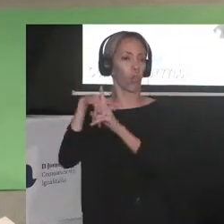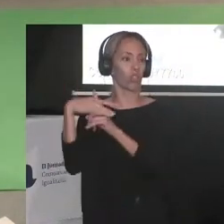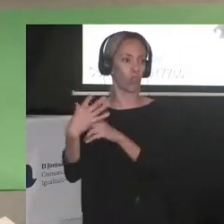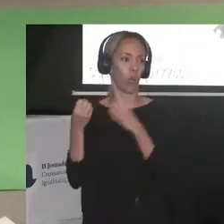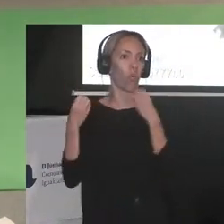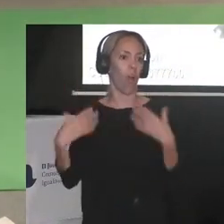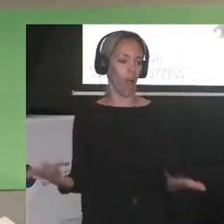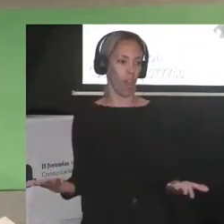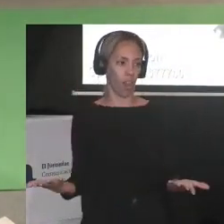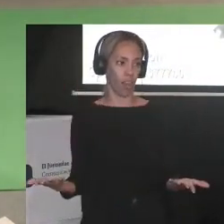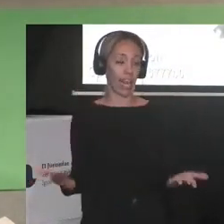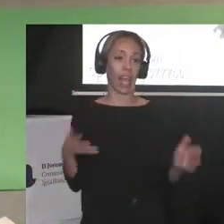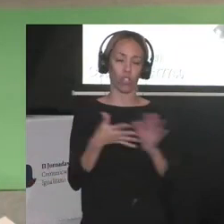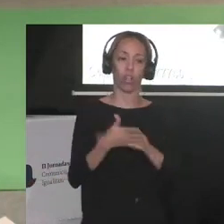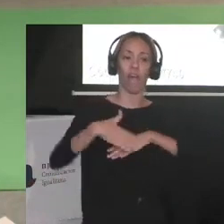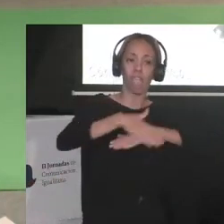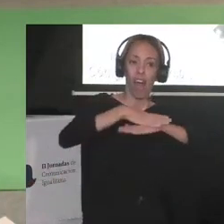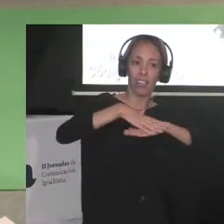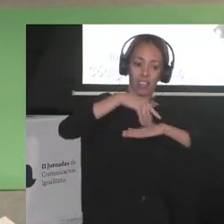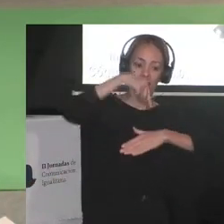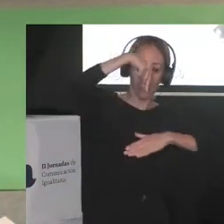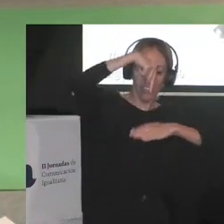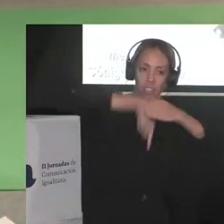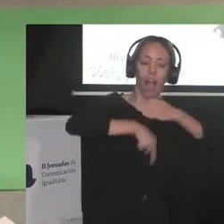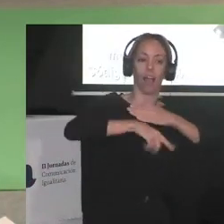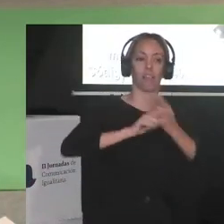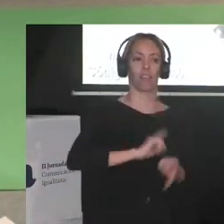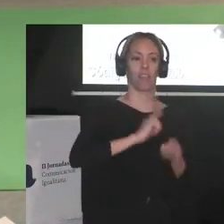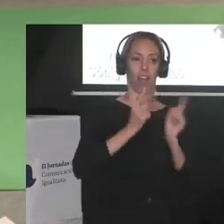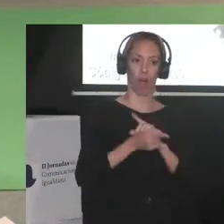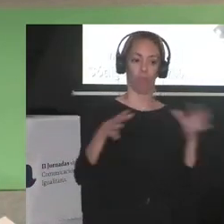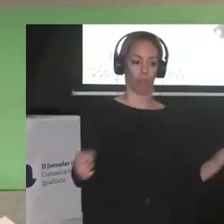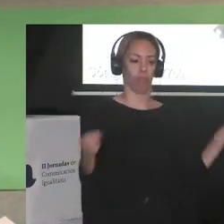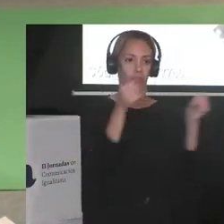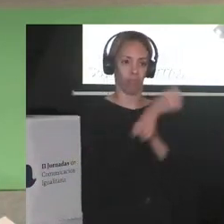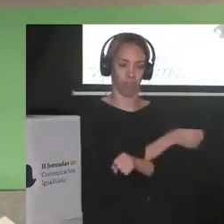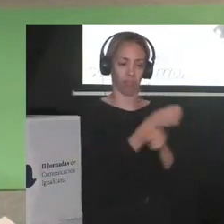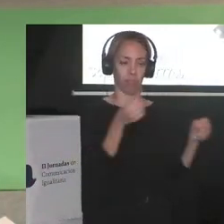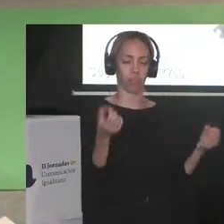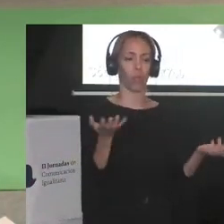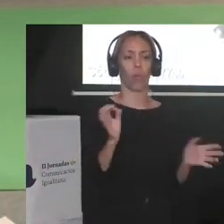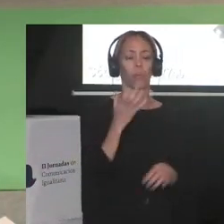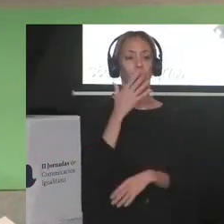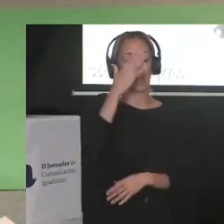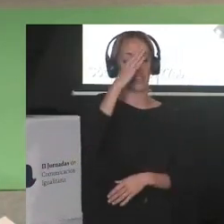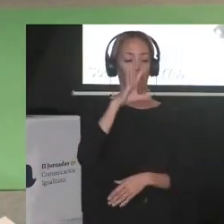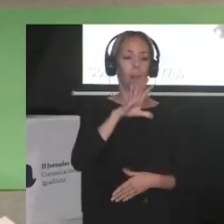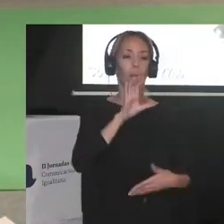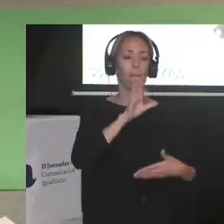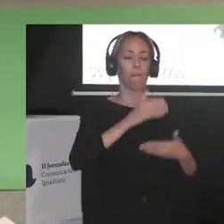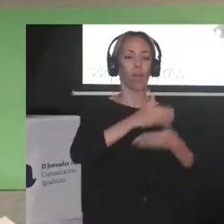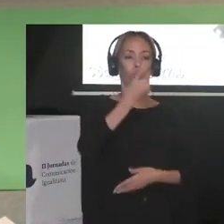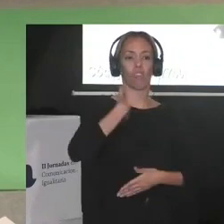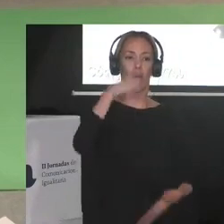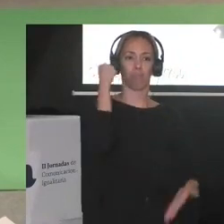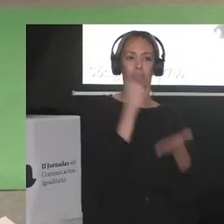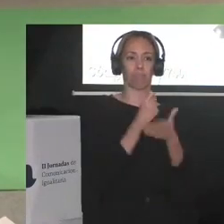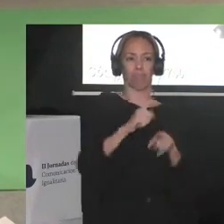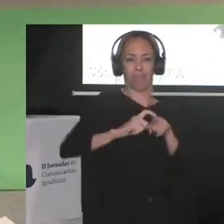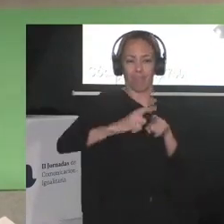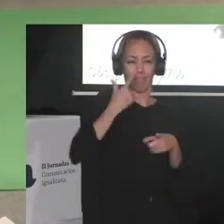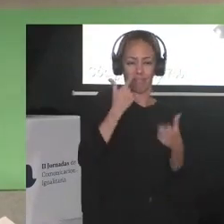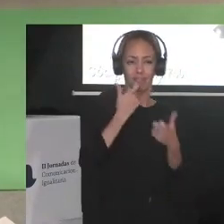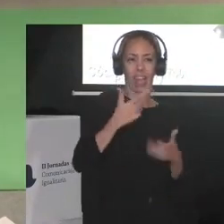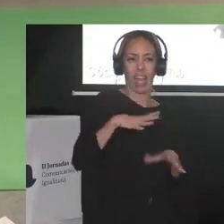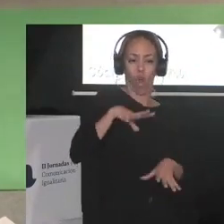Eso son cambios estructurales. ¿Cómo hacer para descolonizar un periódico si hasta la